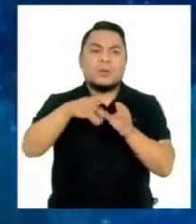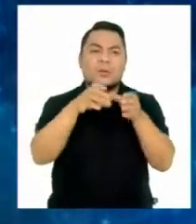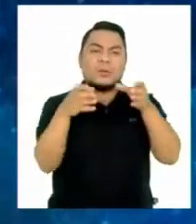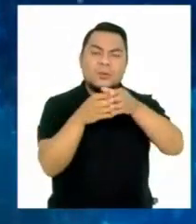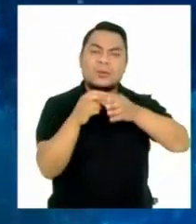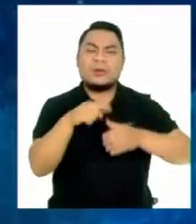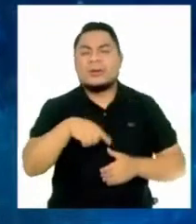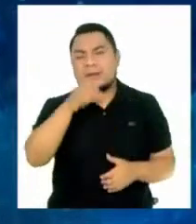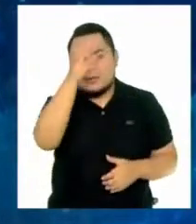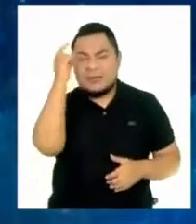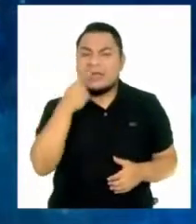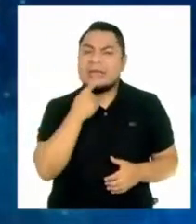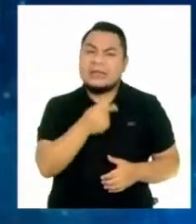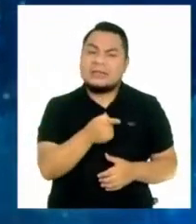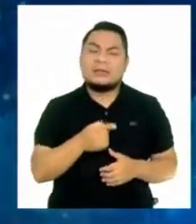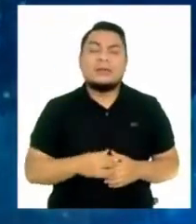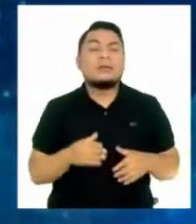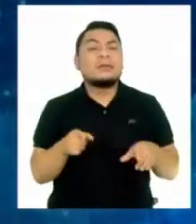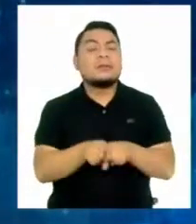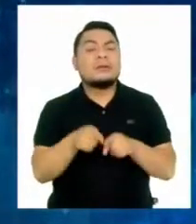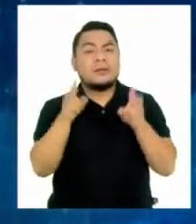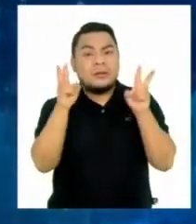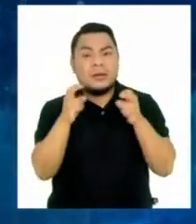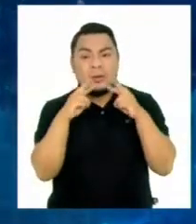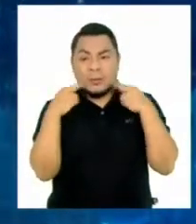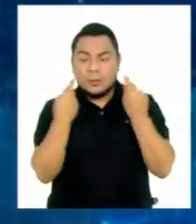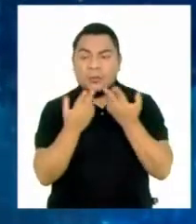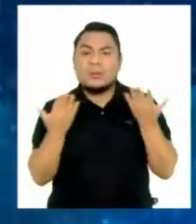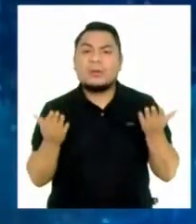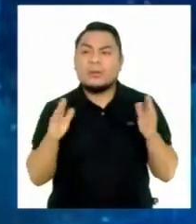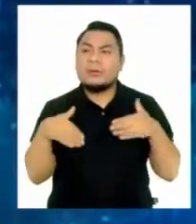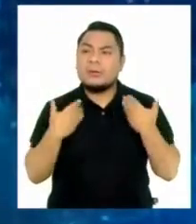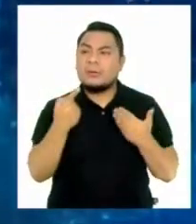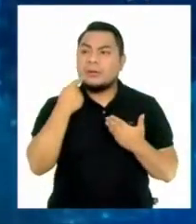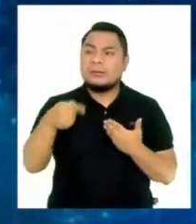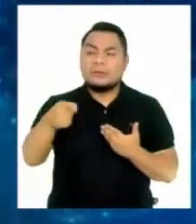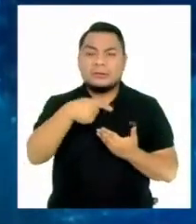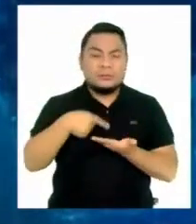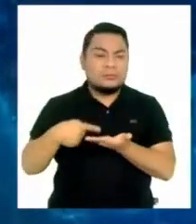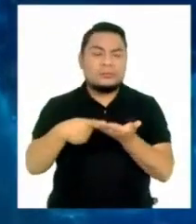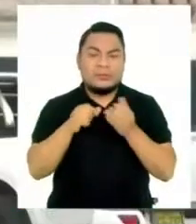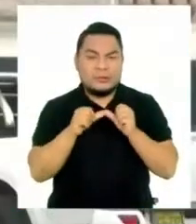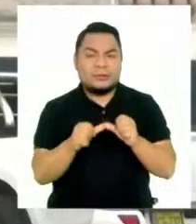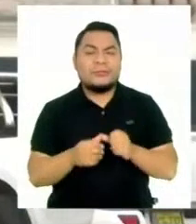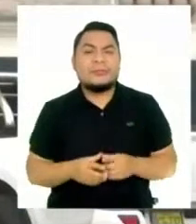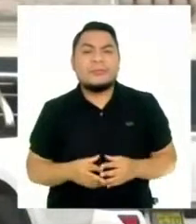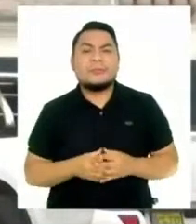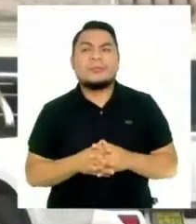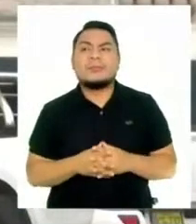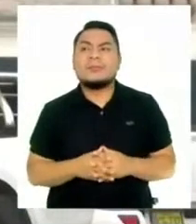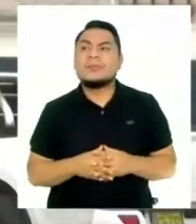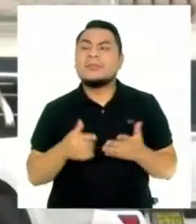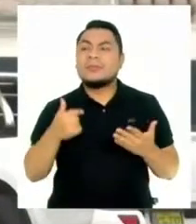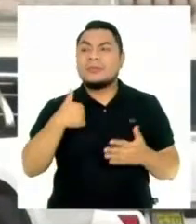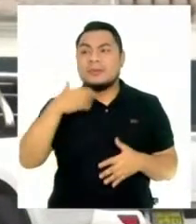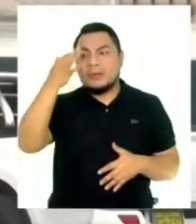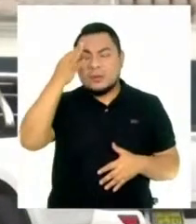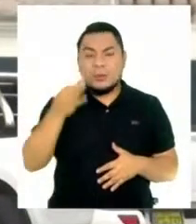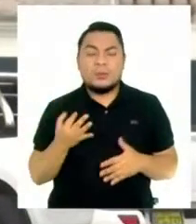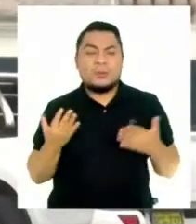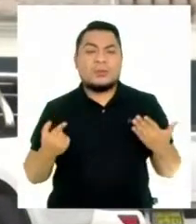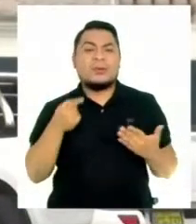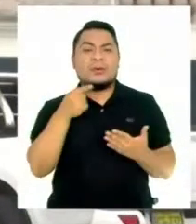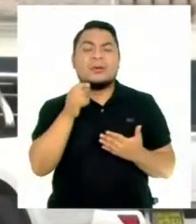Bellido. Dieron detalles además de los temas que trataron en la reunión que tuvieron con el presidente Pedro Más. Yo creo que no